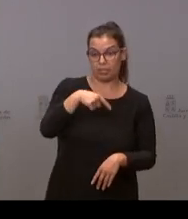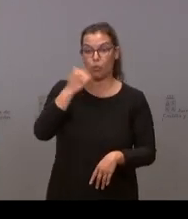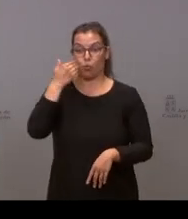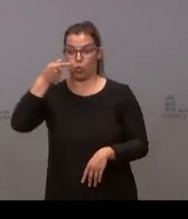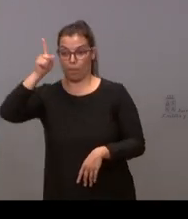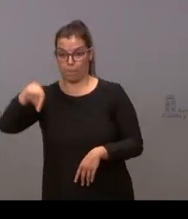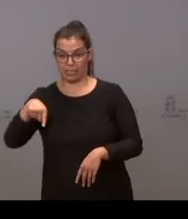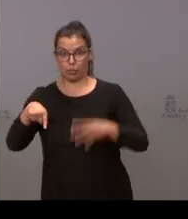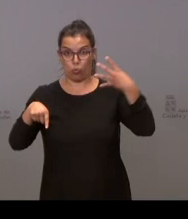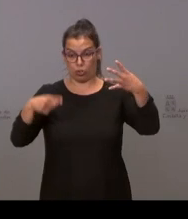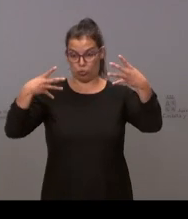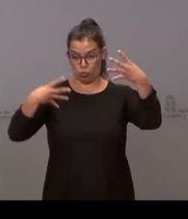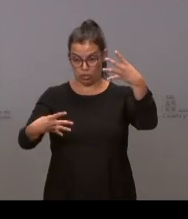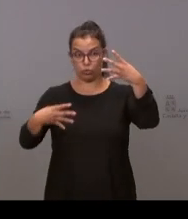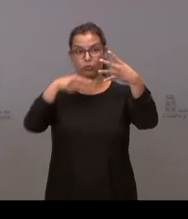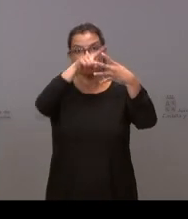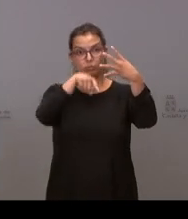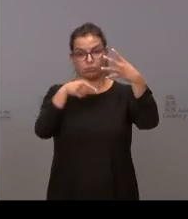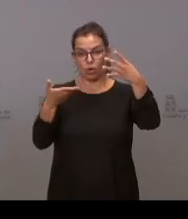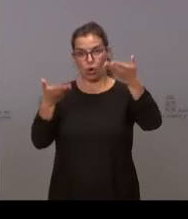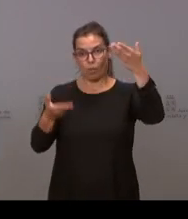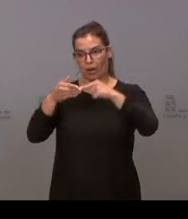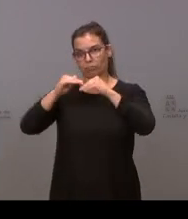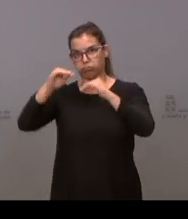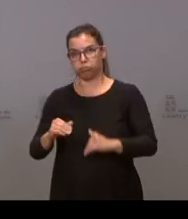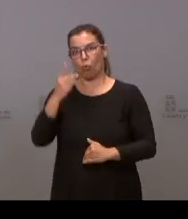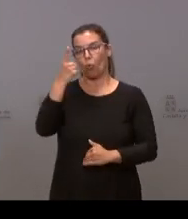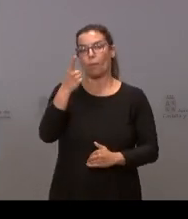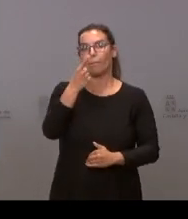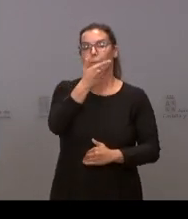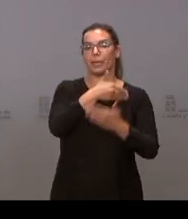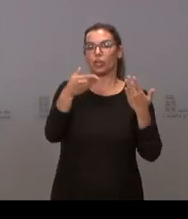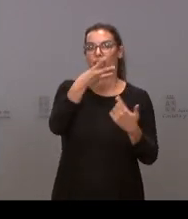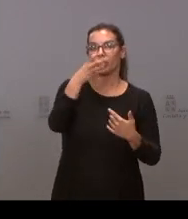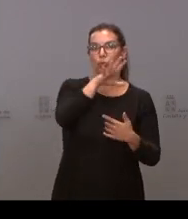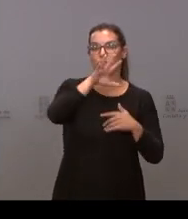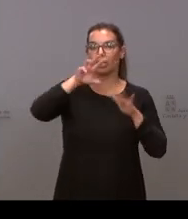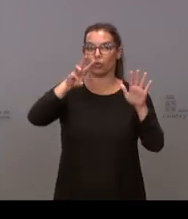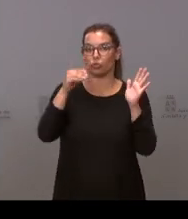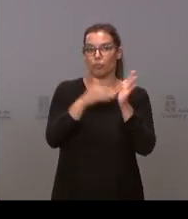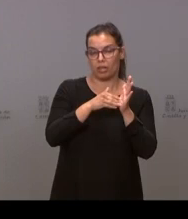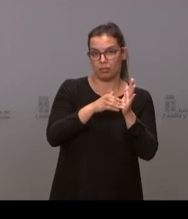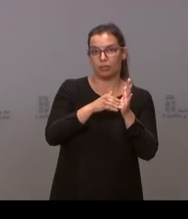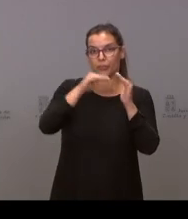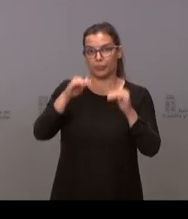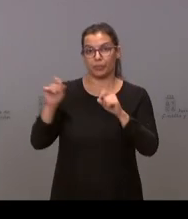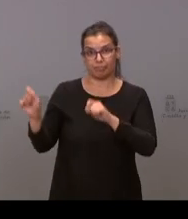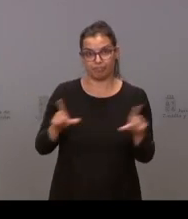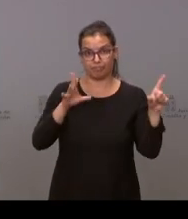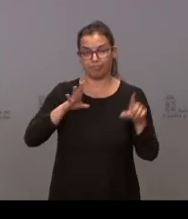producido un descenso de 1.395.000 a 1.058.000 dosis. Pasa a la siguiente.